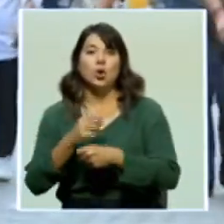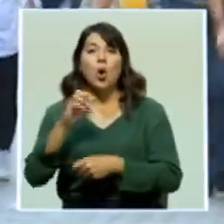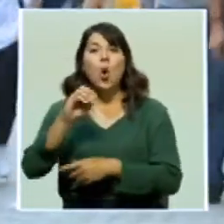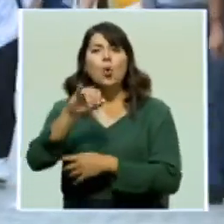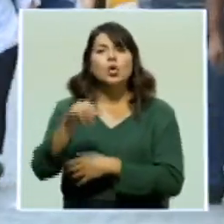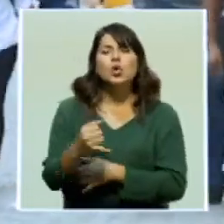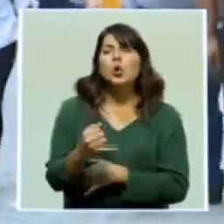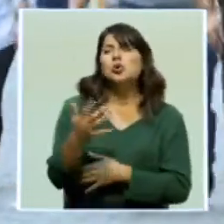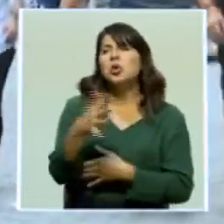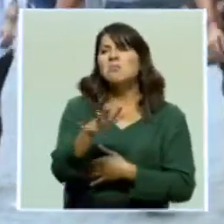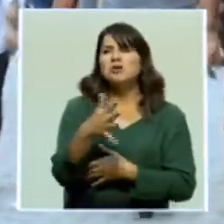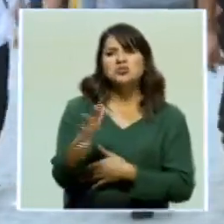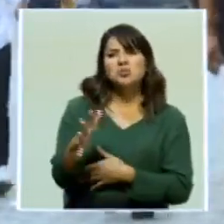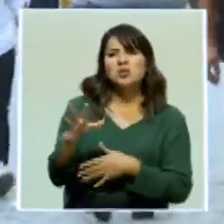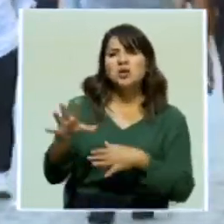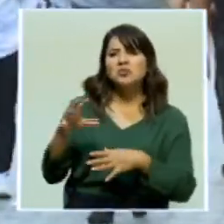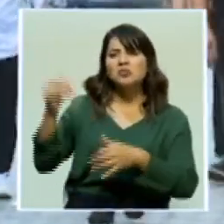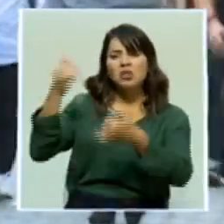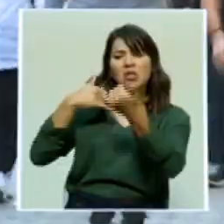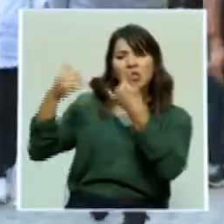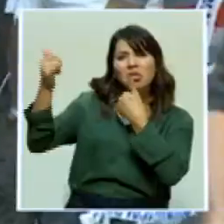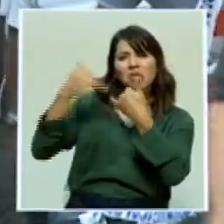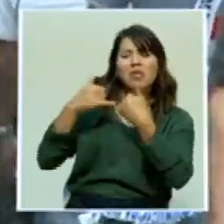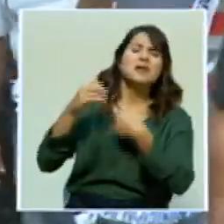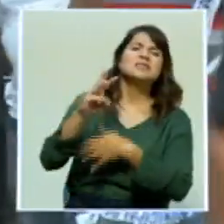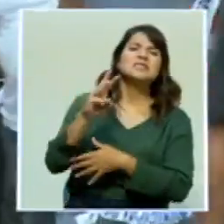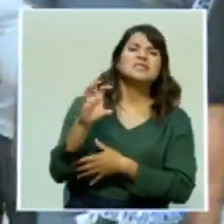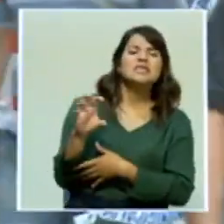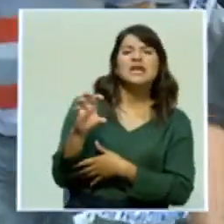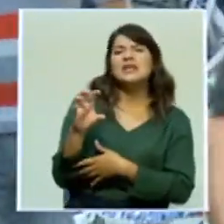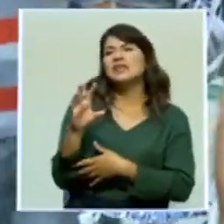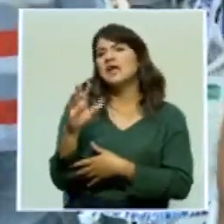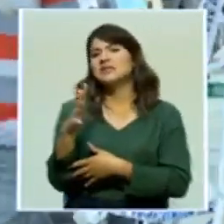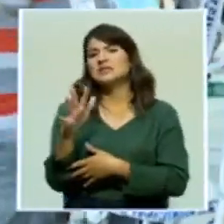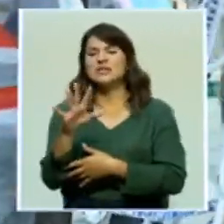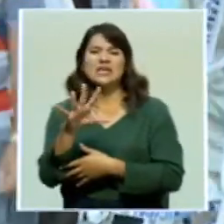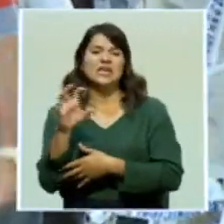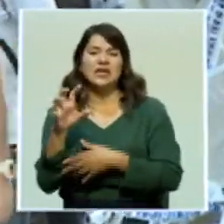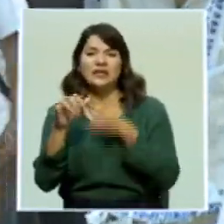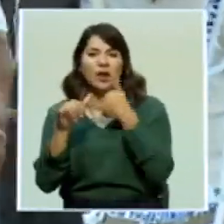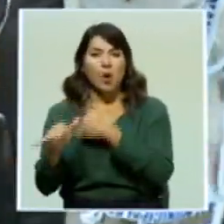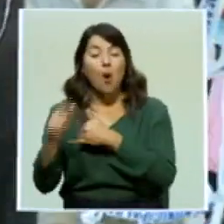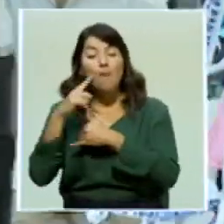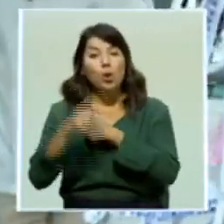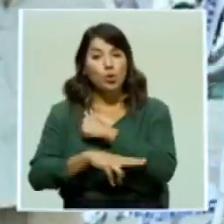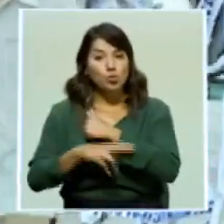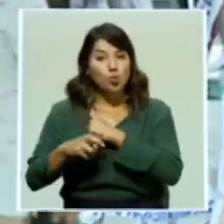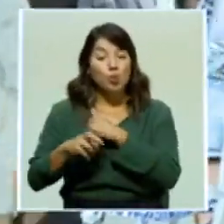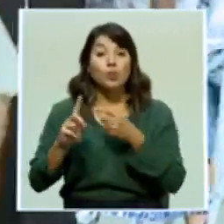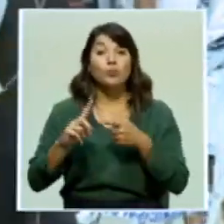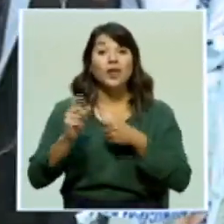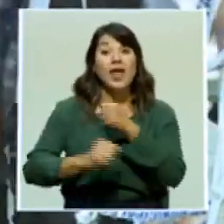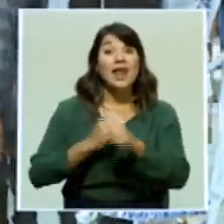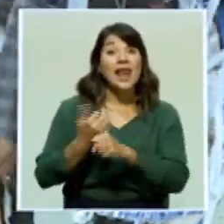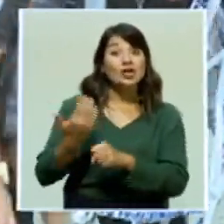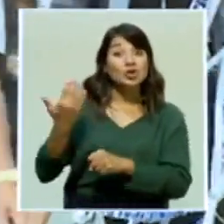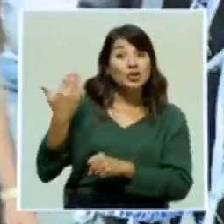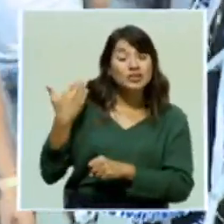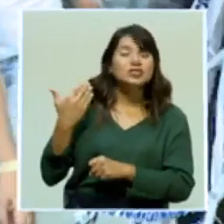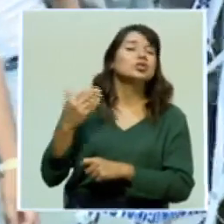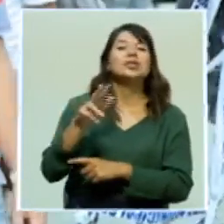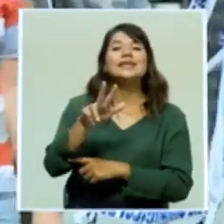recibía entre 600 y 500 denuncias de asaltos. Solo en octubre anterior recibieron 316